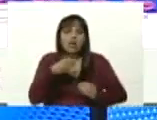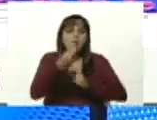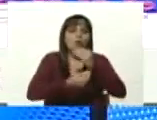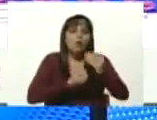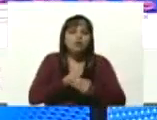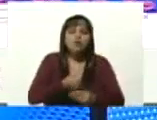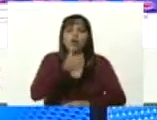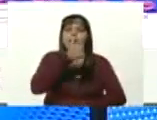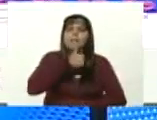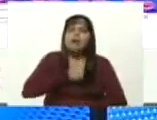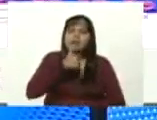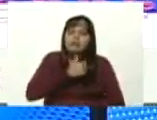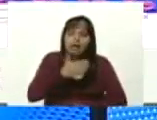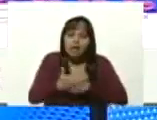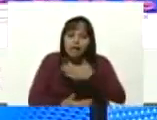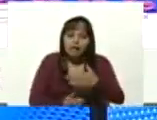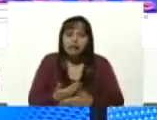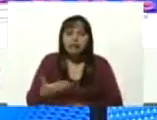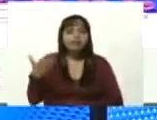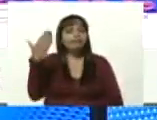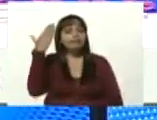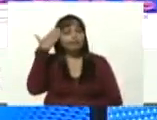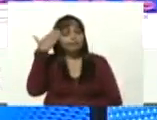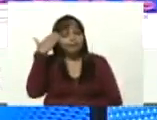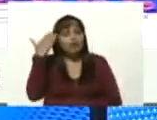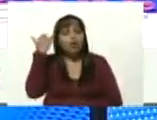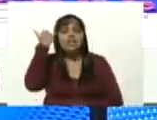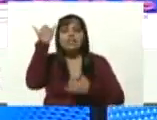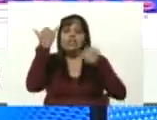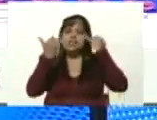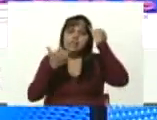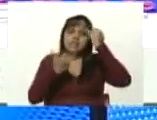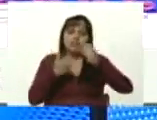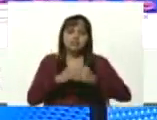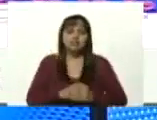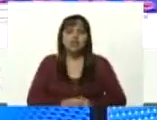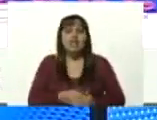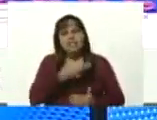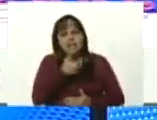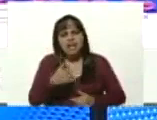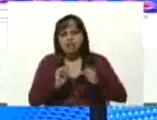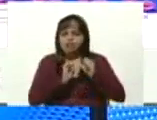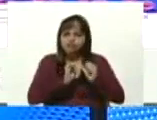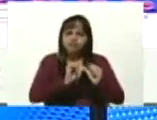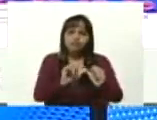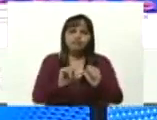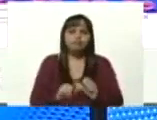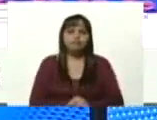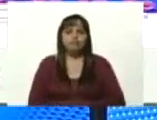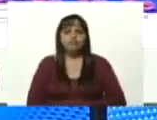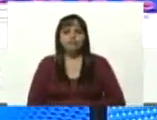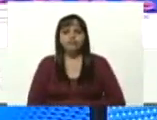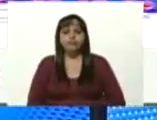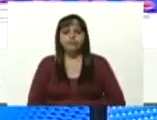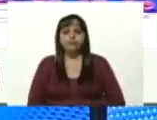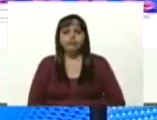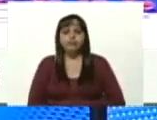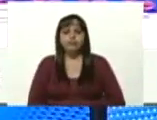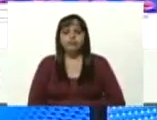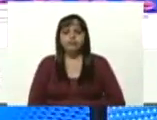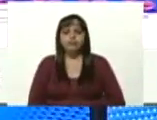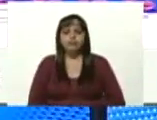paciencia con sabiduría con inteligencia y que queremos mantener así se lo hemos dicho